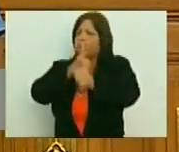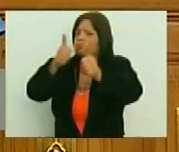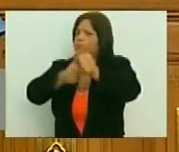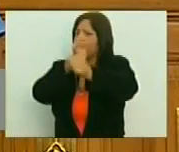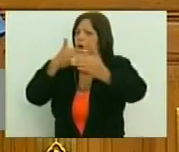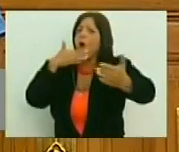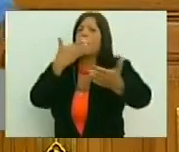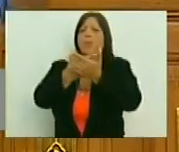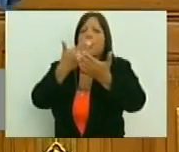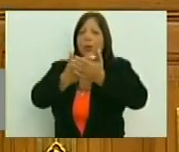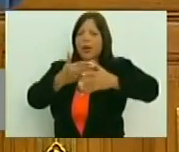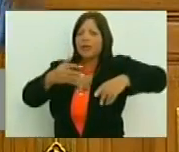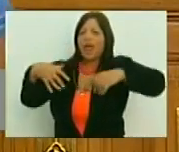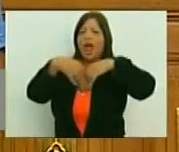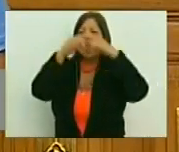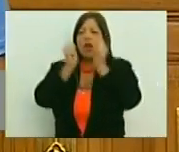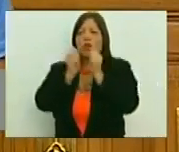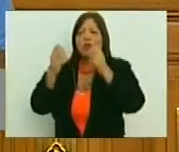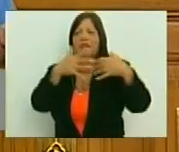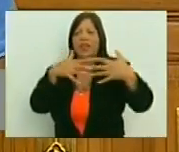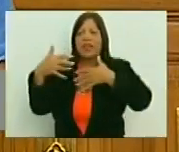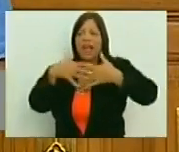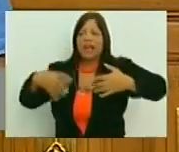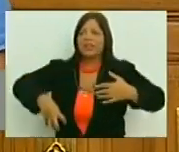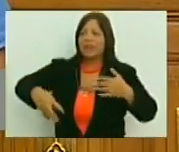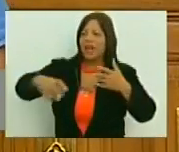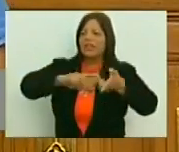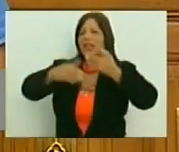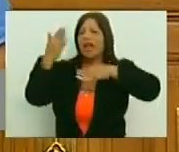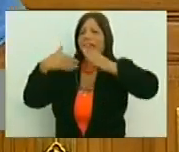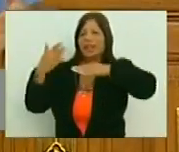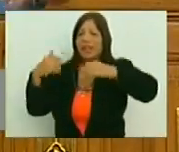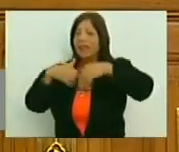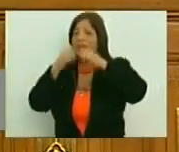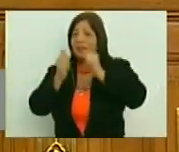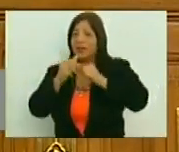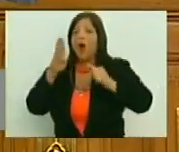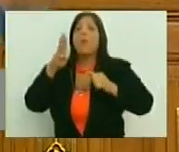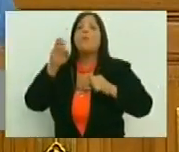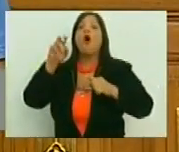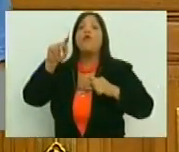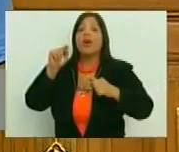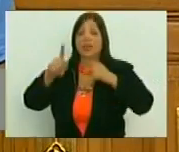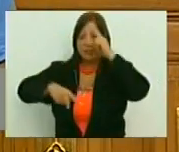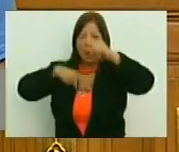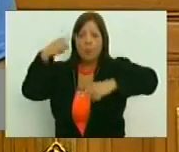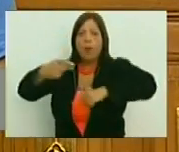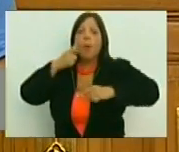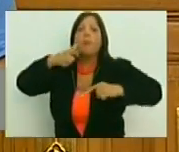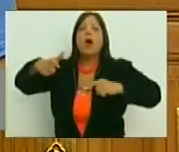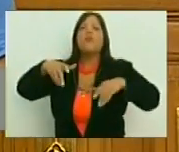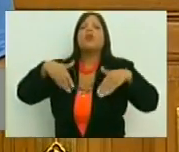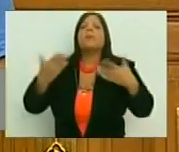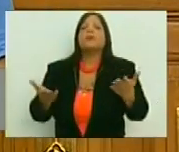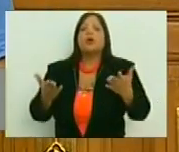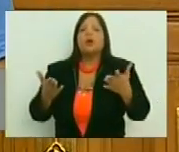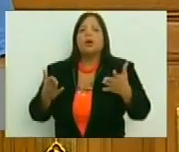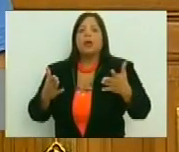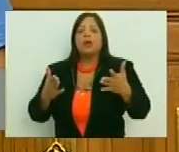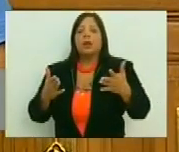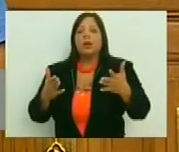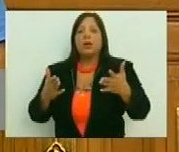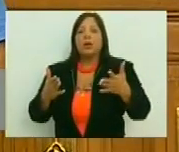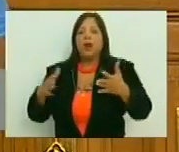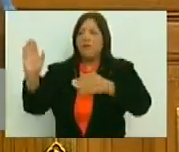propuestas, de las luchas de clases de José Tomás Bove, y ese mismo pueblo después, agarró las